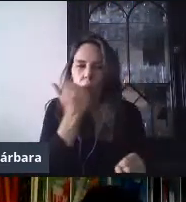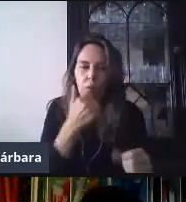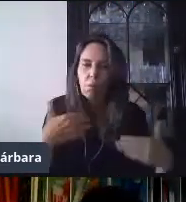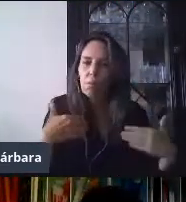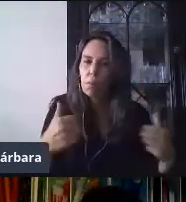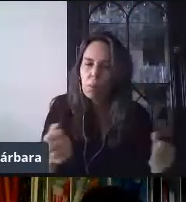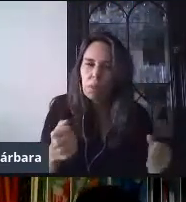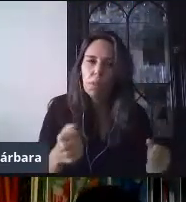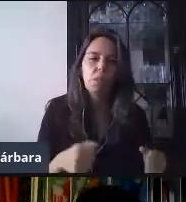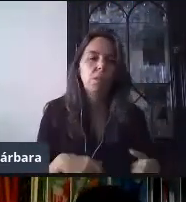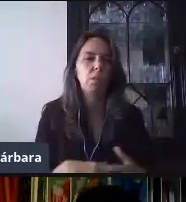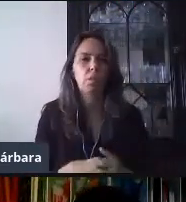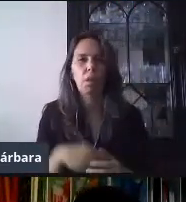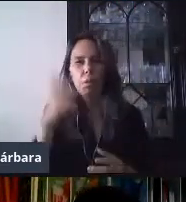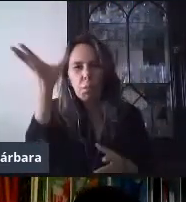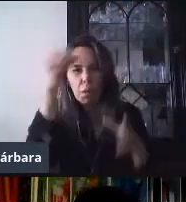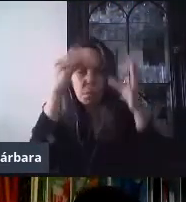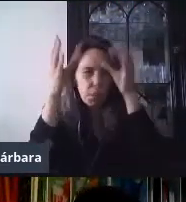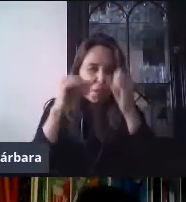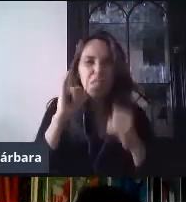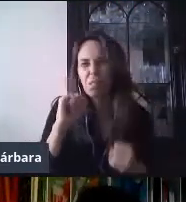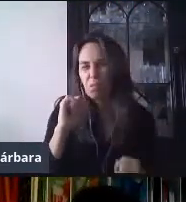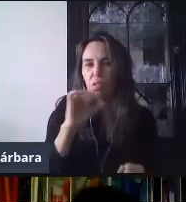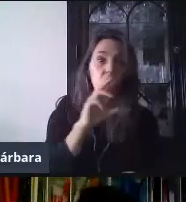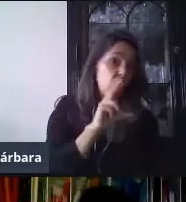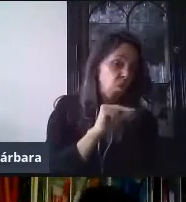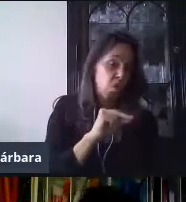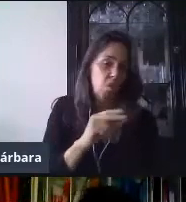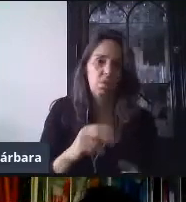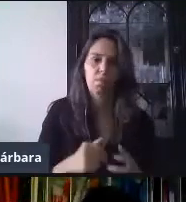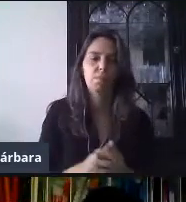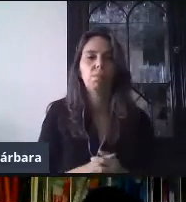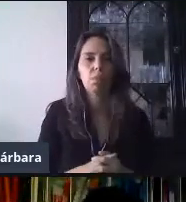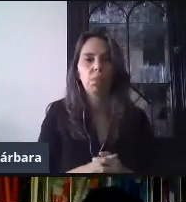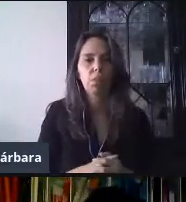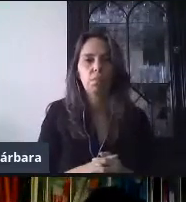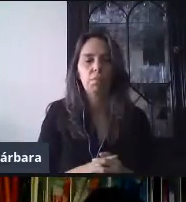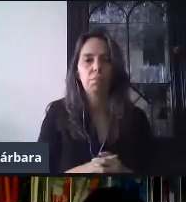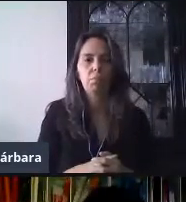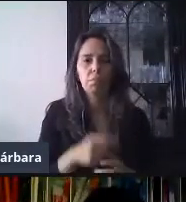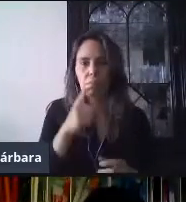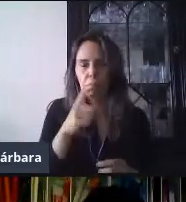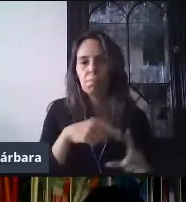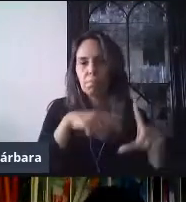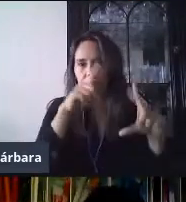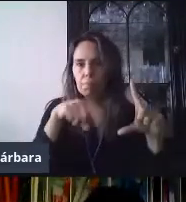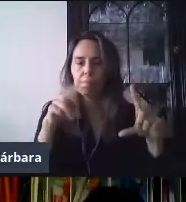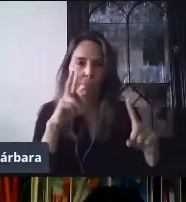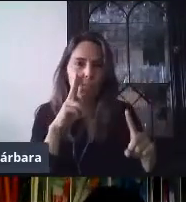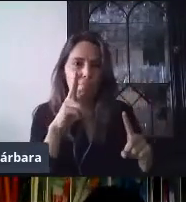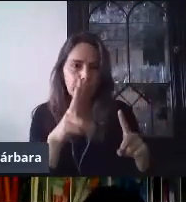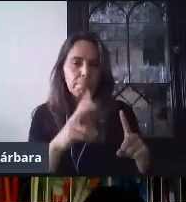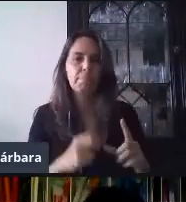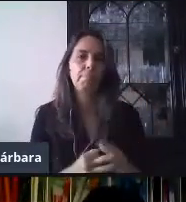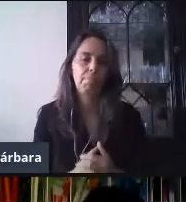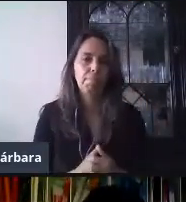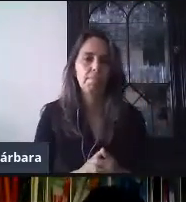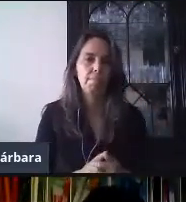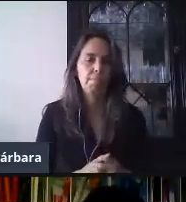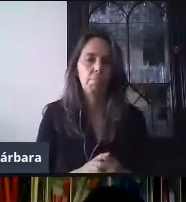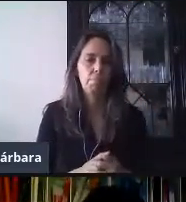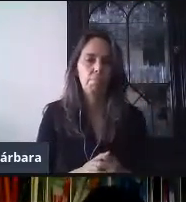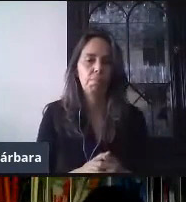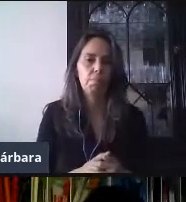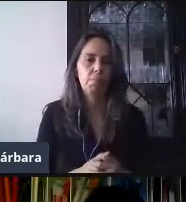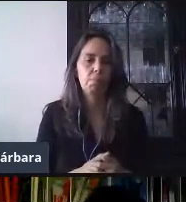imagínense, si con una sola pregunta podemos tener esta, digamos, esta vista, ¿qué pasará cuando tengamos, digamos, la vista de cada